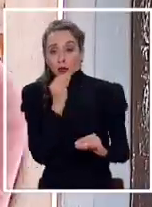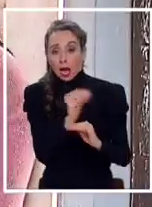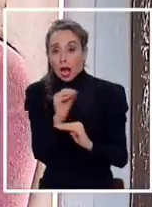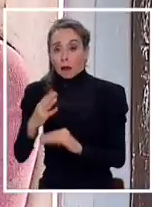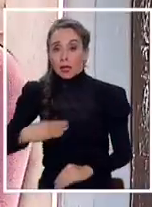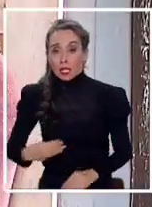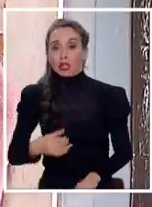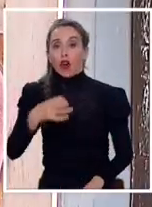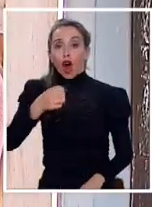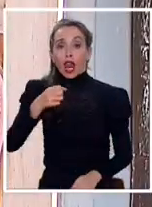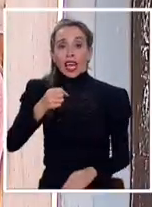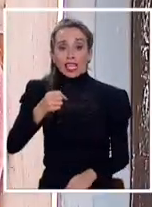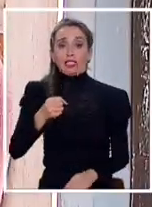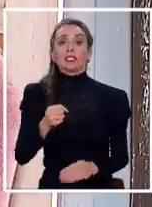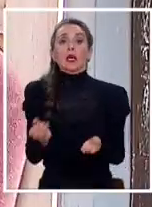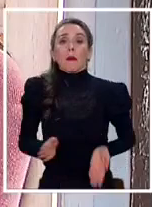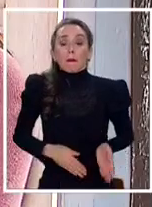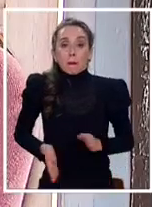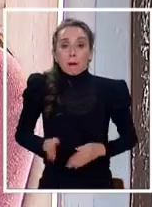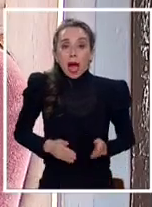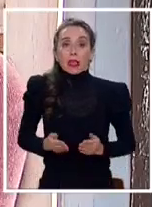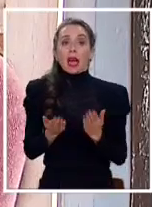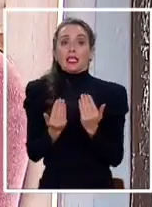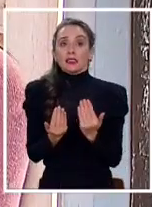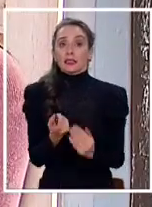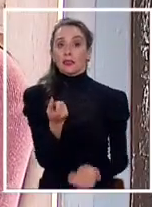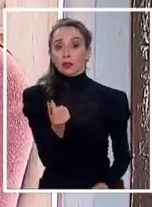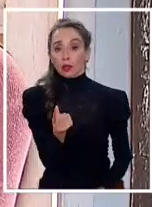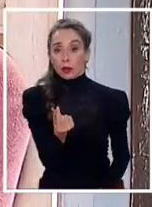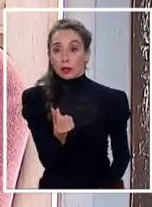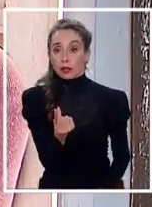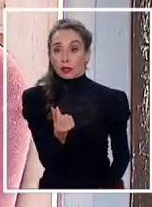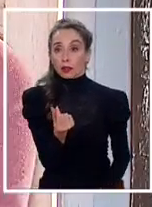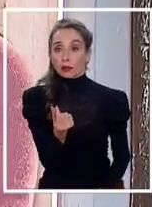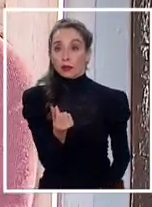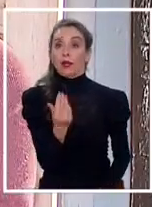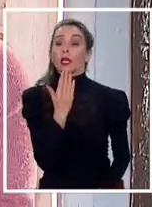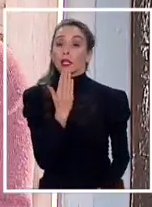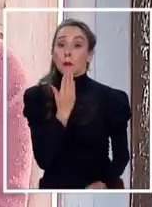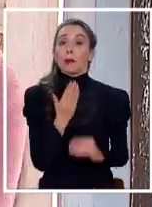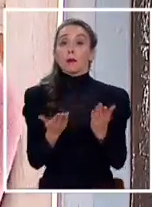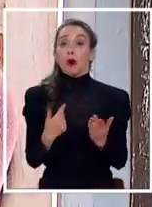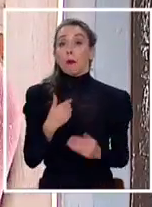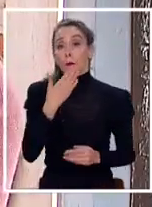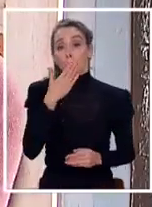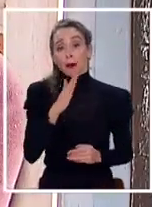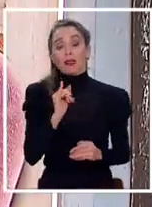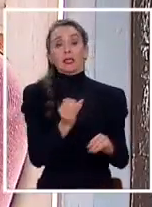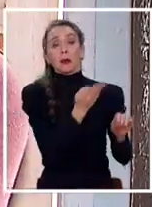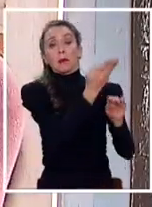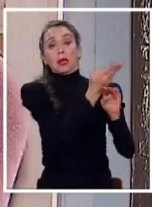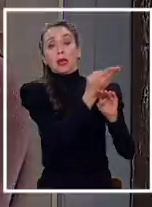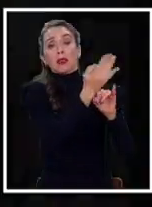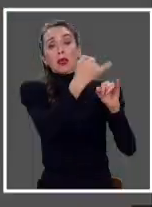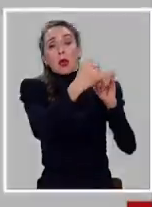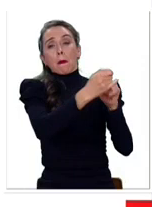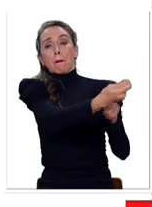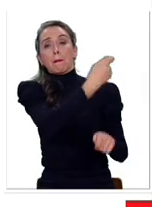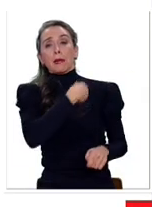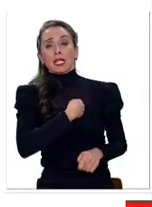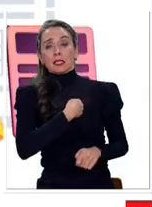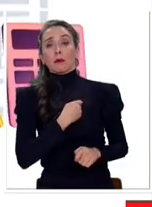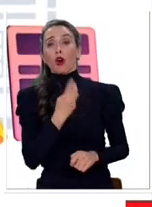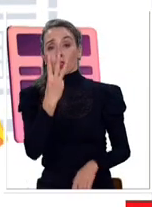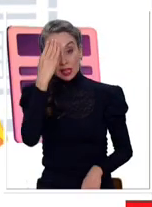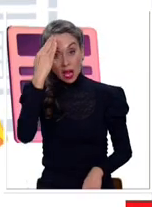leche, pañales, necesito el dinero. Entonces también por eso preferí pedir el préstamo este año. En